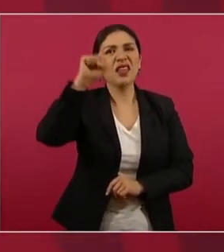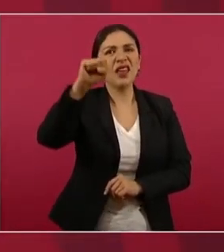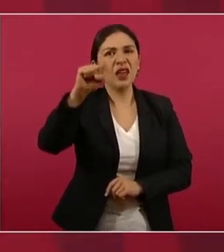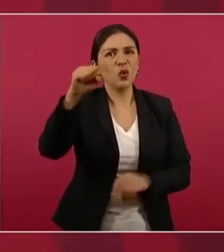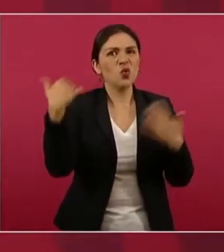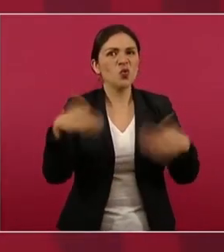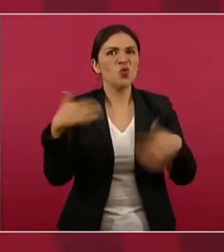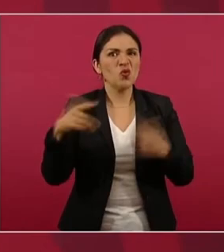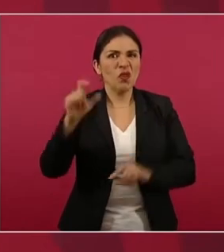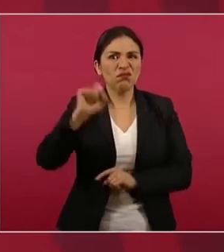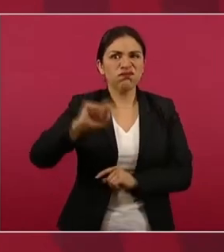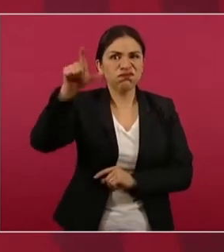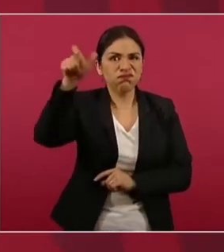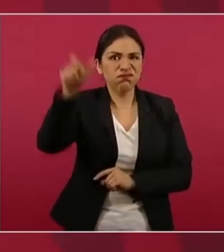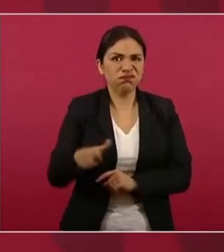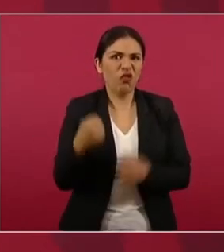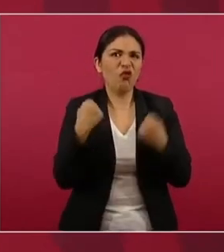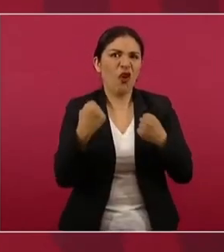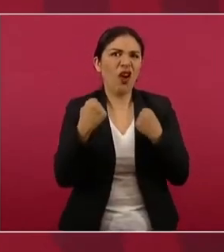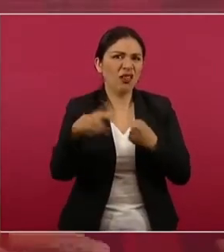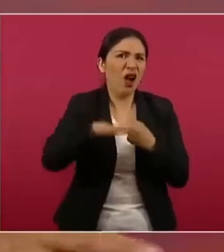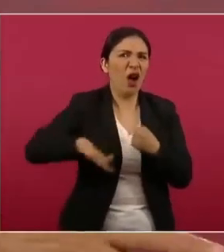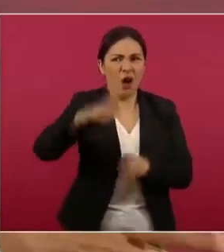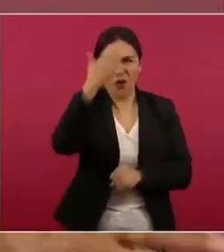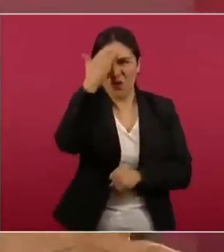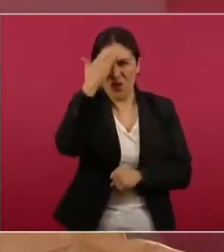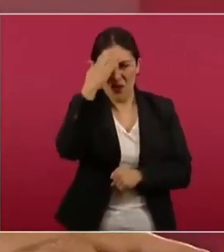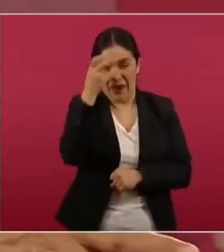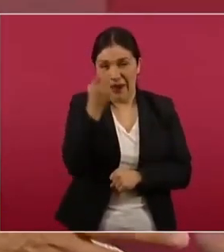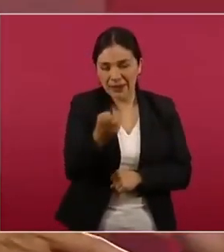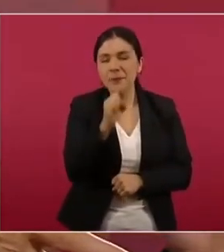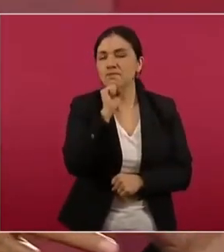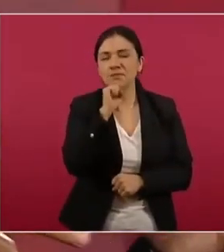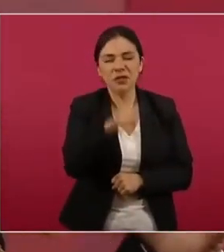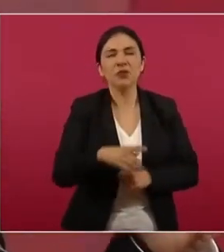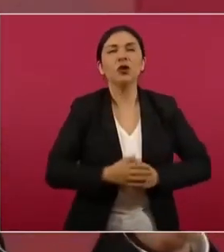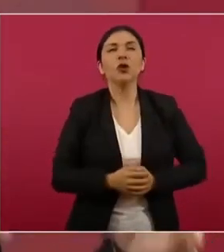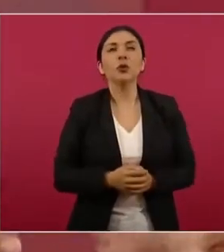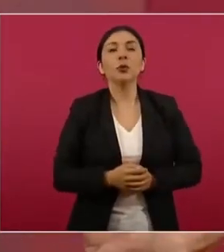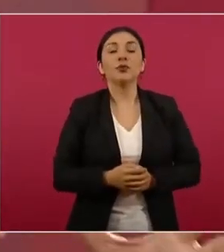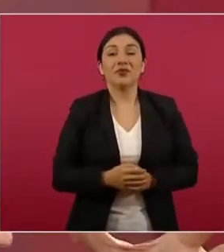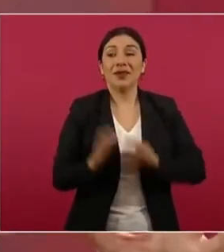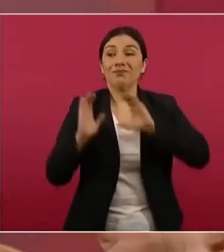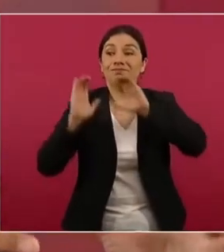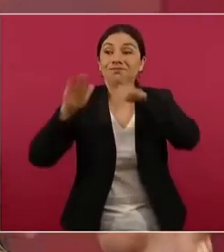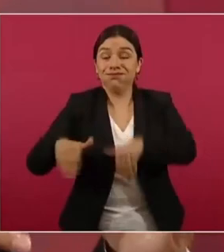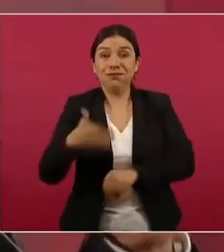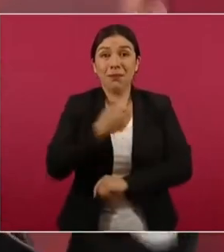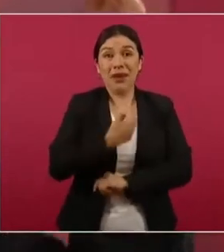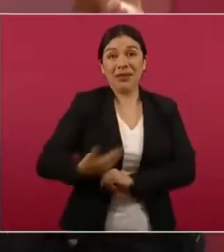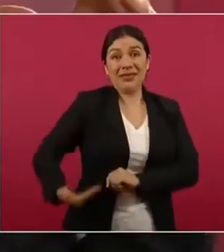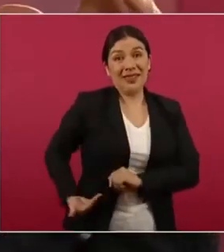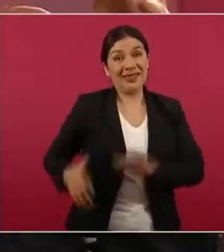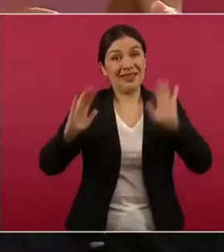llega a la presidencia